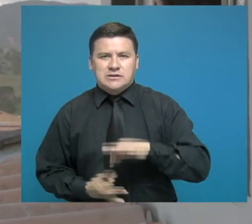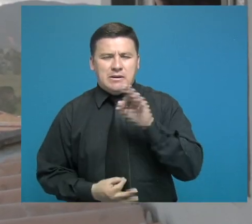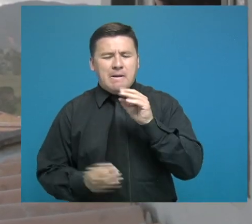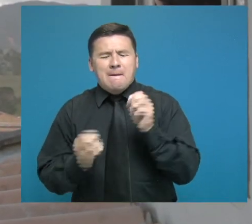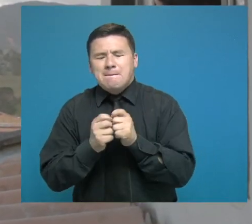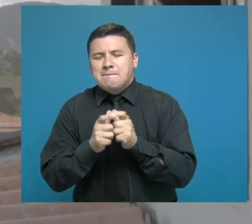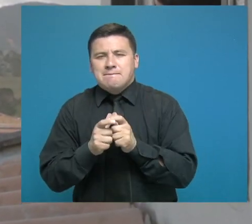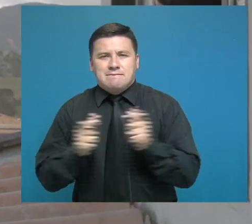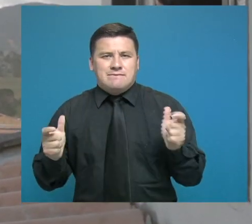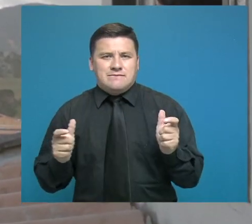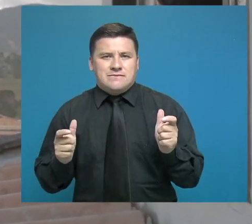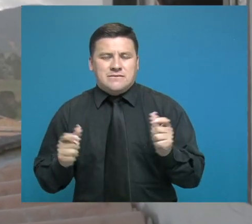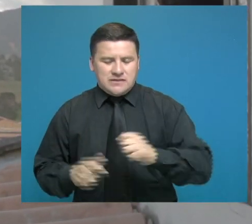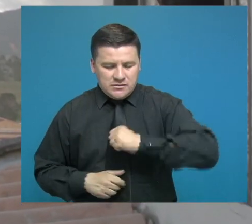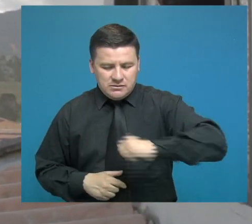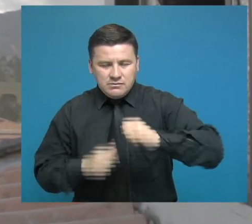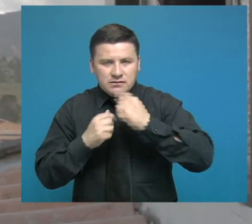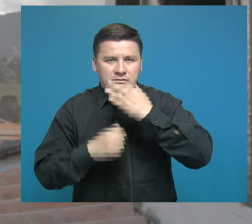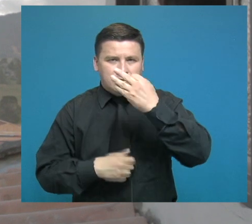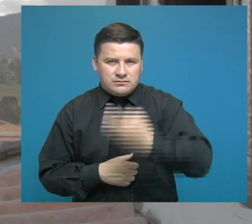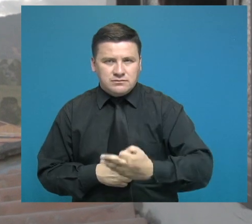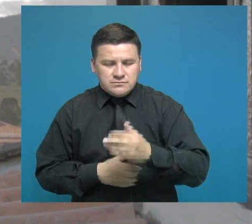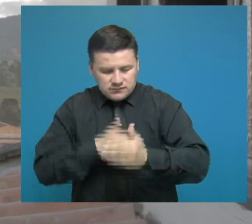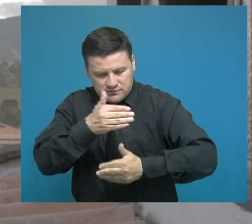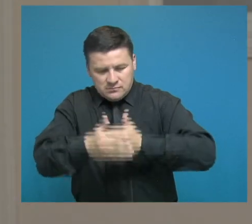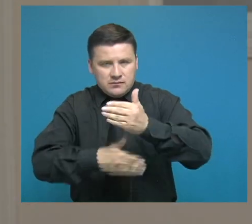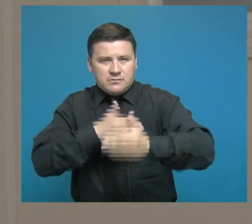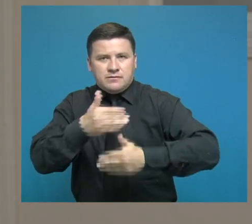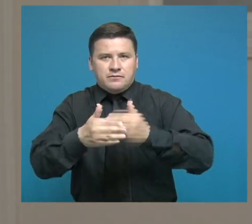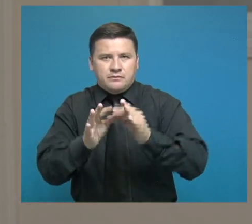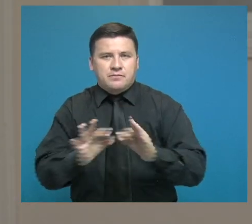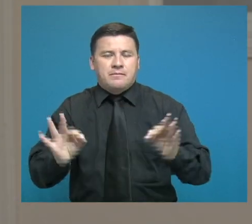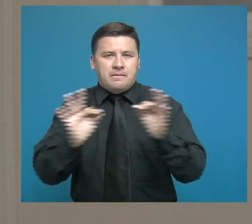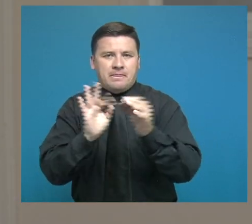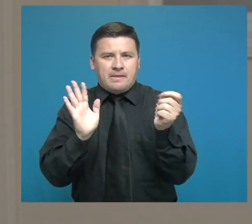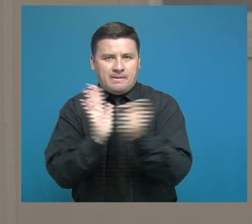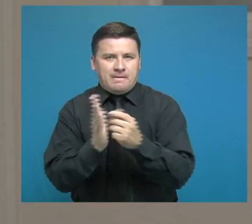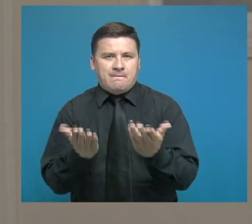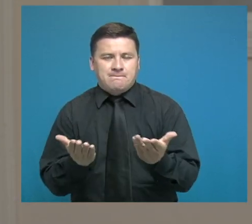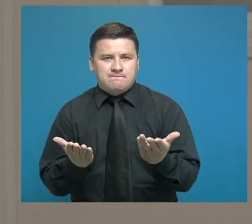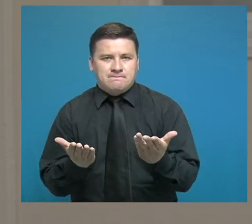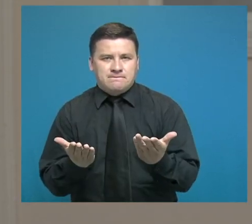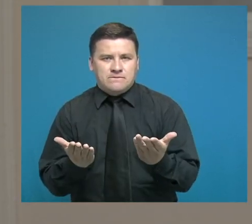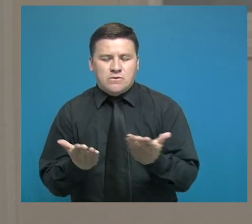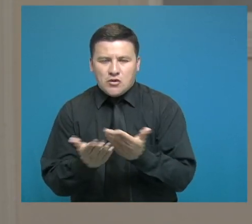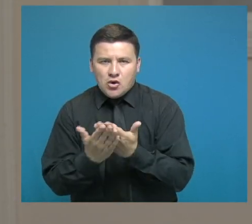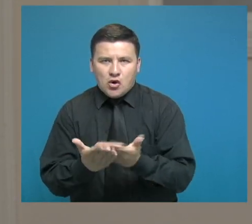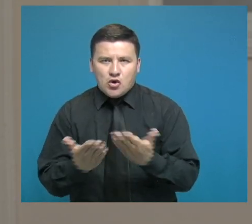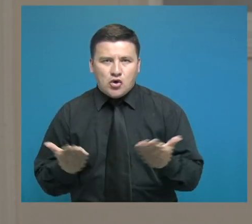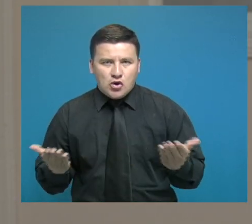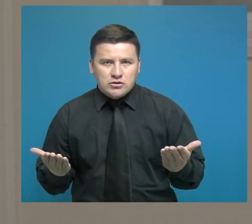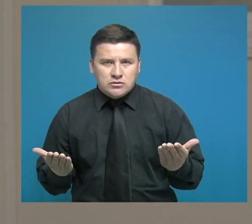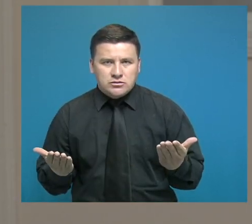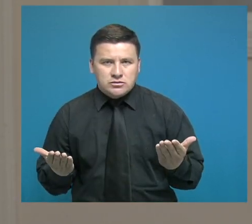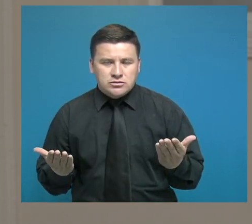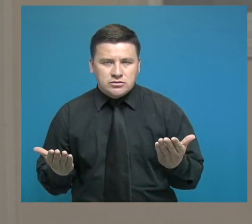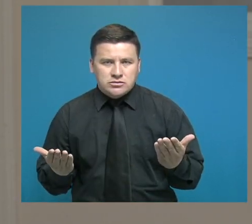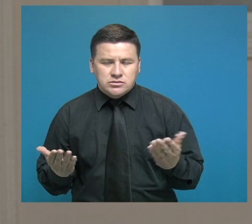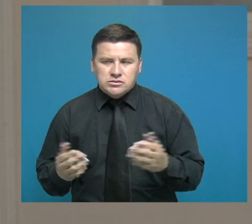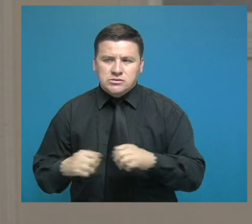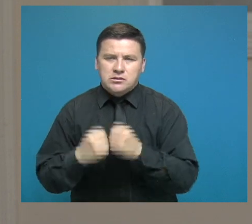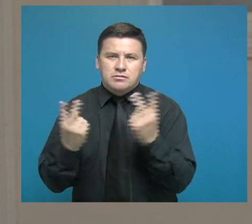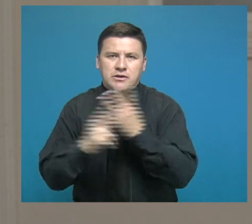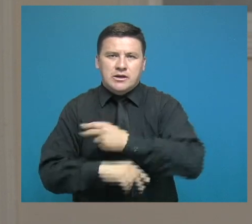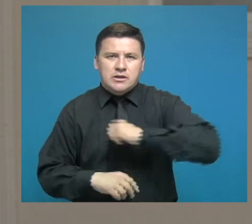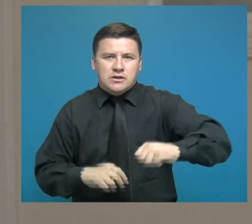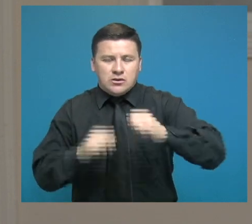Ese es el espíritu máximo del derecho a la verdad. Poder avanzar en la superación de un Estado de cosas en las que